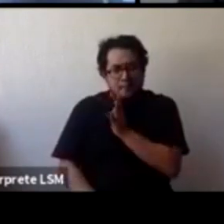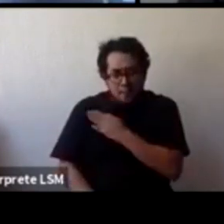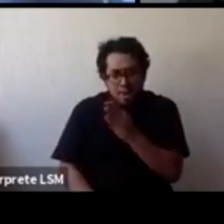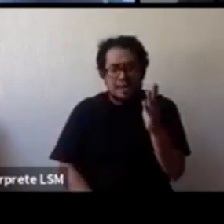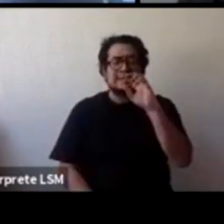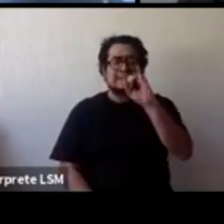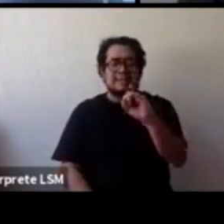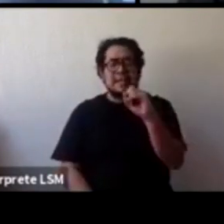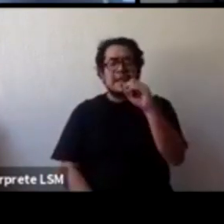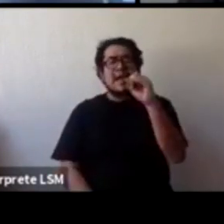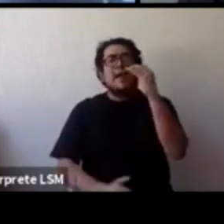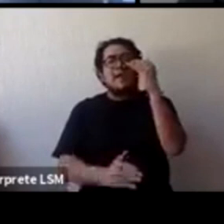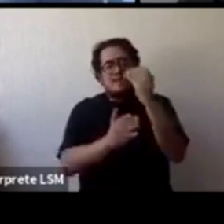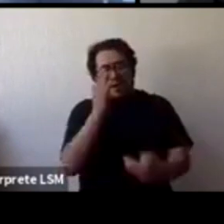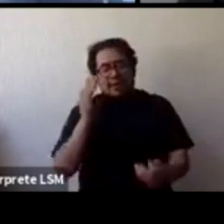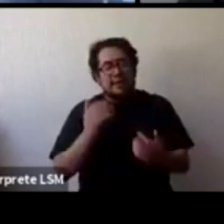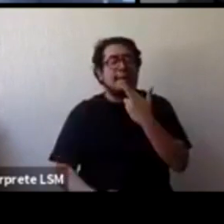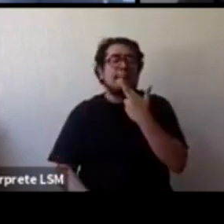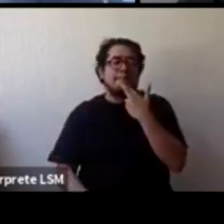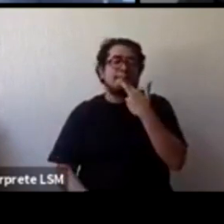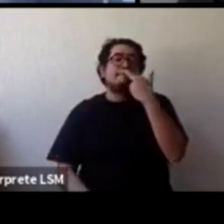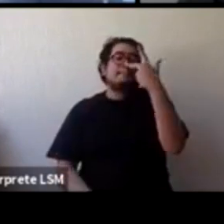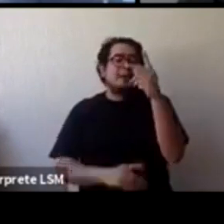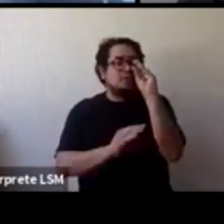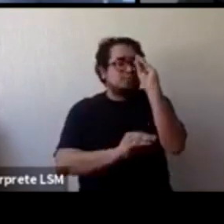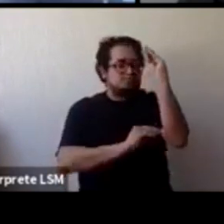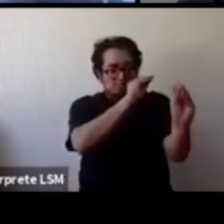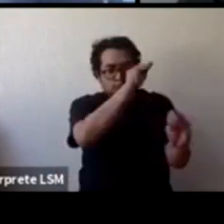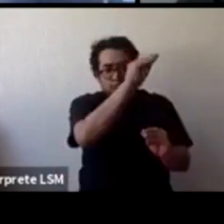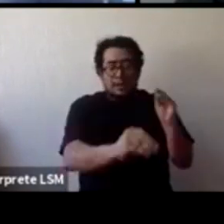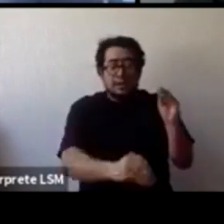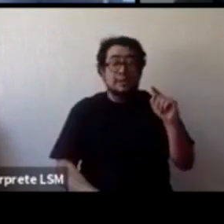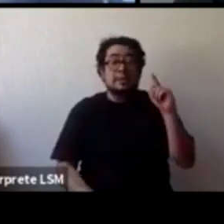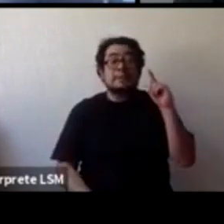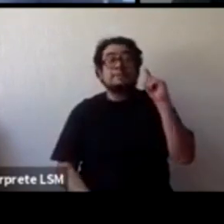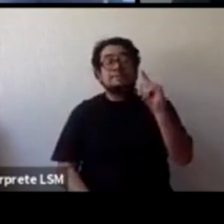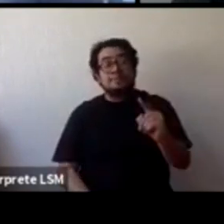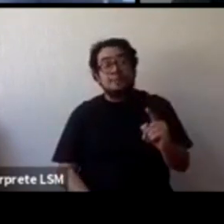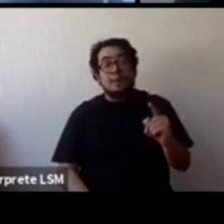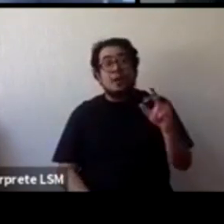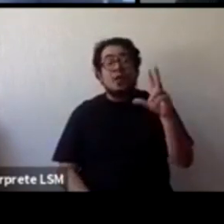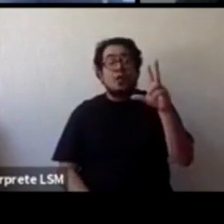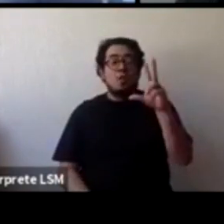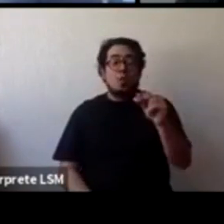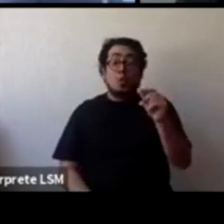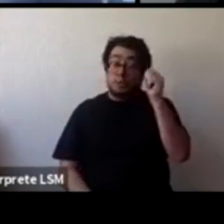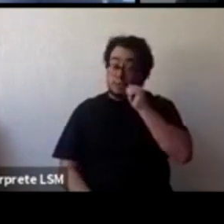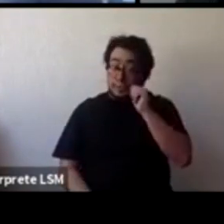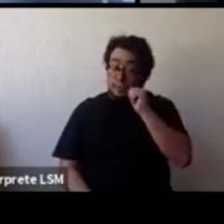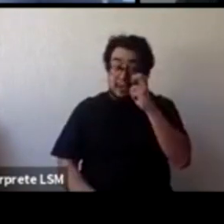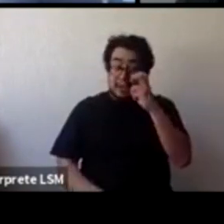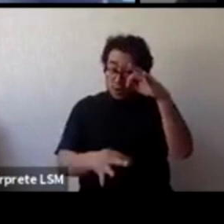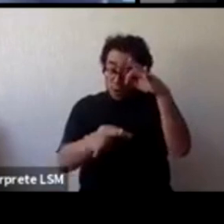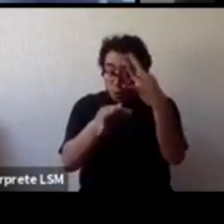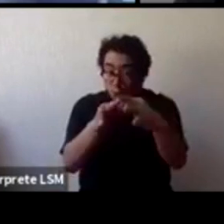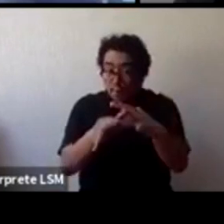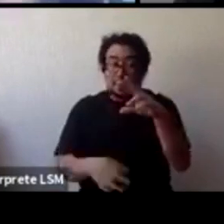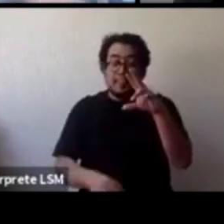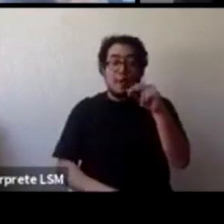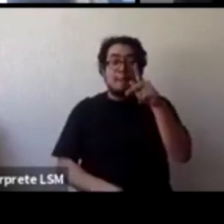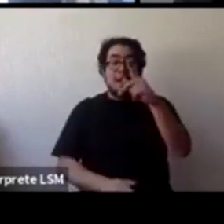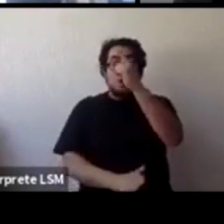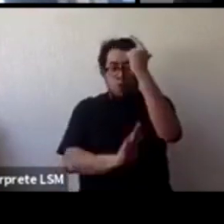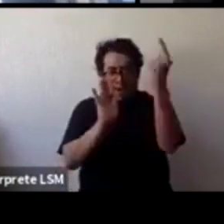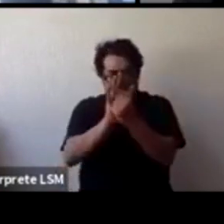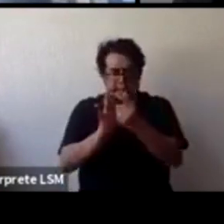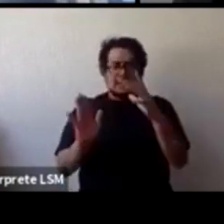poco de eso pero ya hay una serie de leyes que están en los libros no necesariamente se implementan eso es importante pero las leyes están